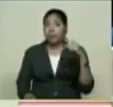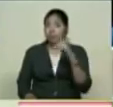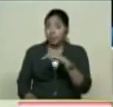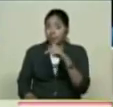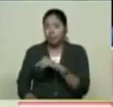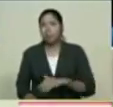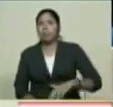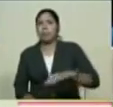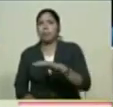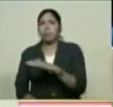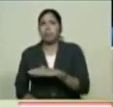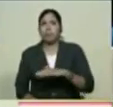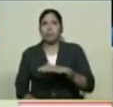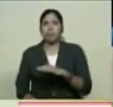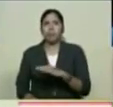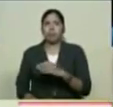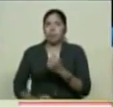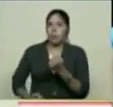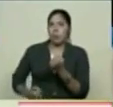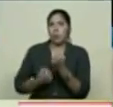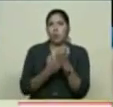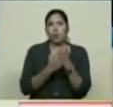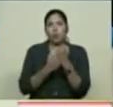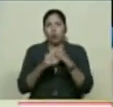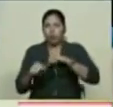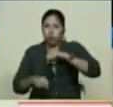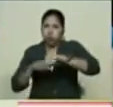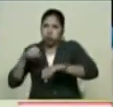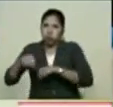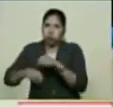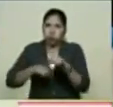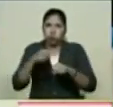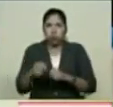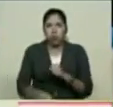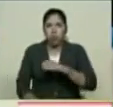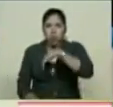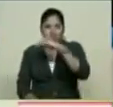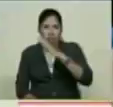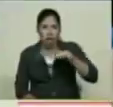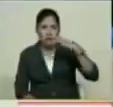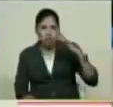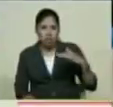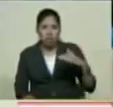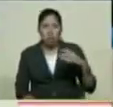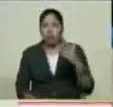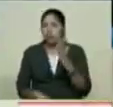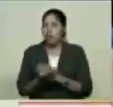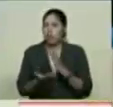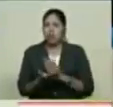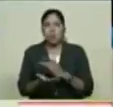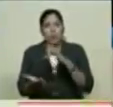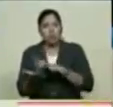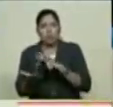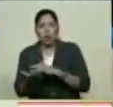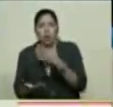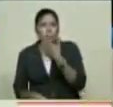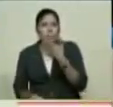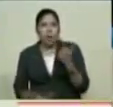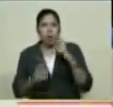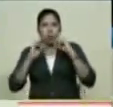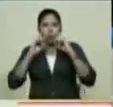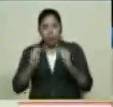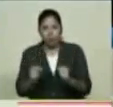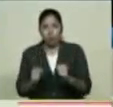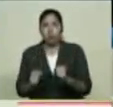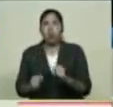Al ciclismo de montaña Donde se concentran Los mejores competidores Del país Y donde viene gente De otras partes Allí a la Vuelta Ha estado gente